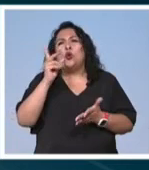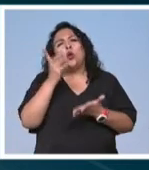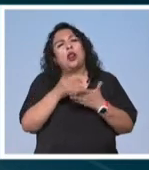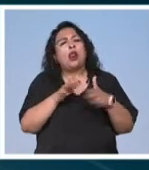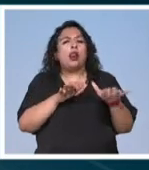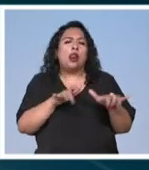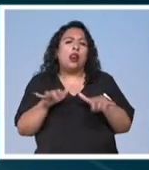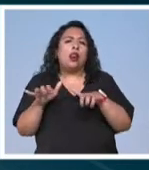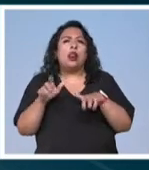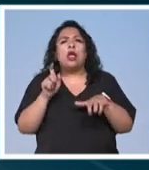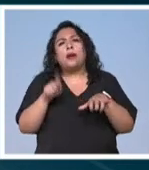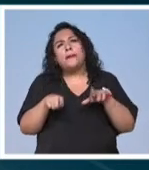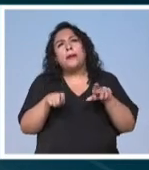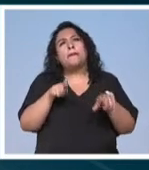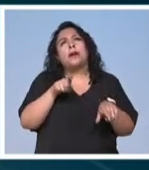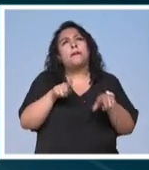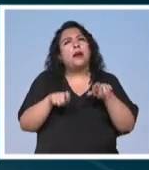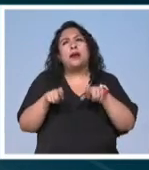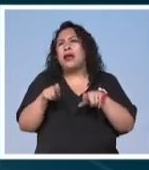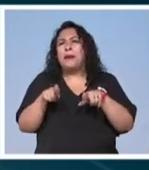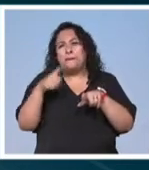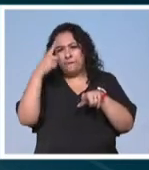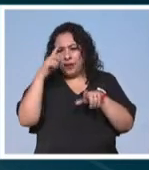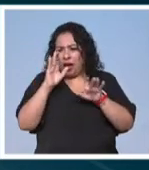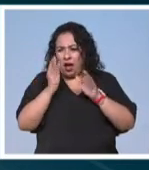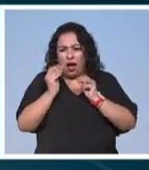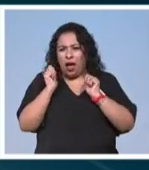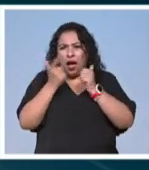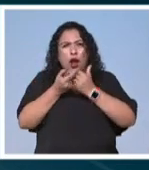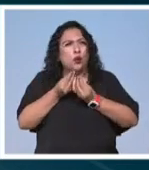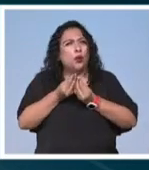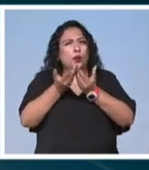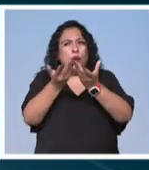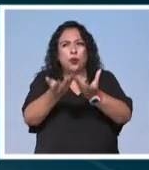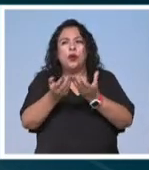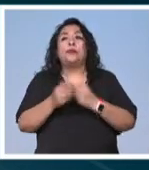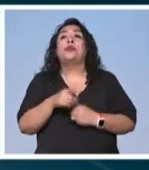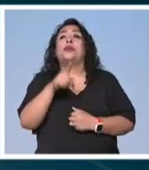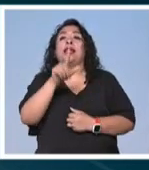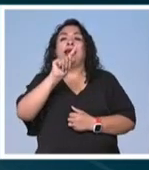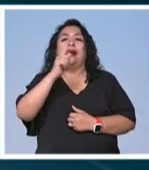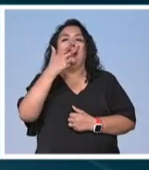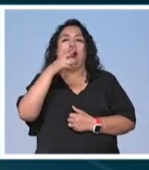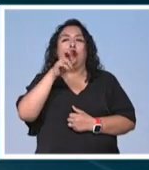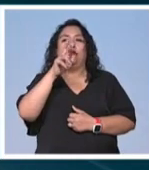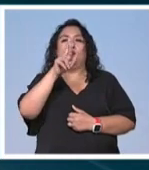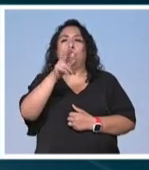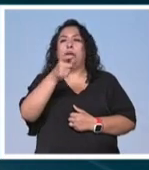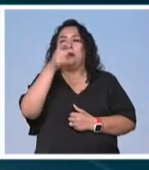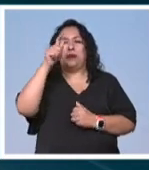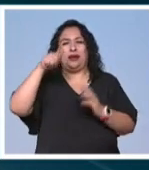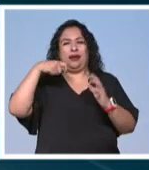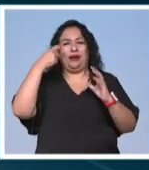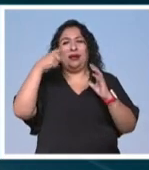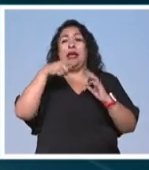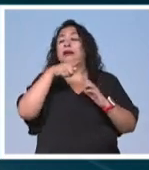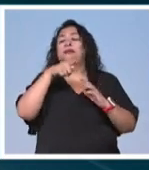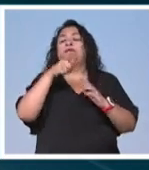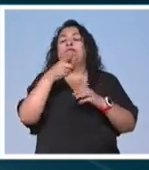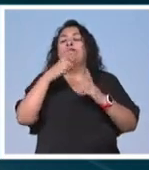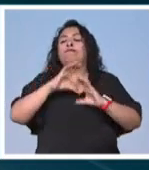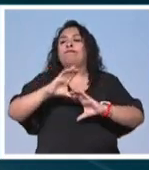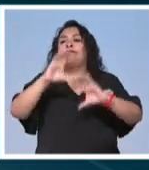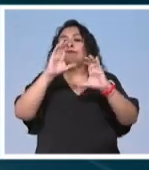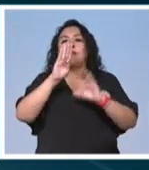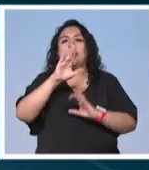tocando una melodía pero para comunicar un mensaje Arthur Hanlon dedica el primer volumen de la colección a la bachata